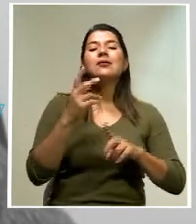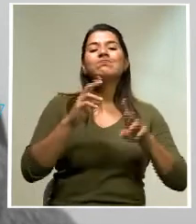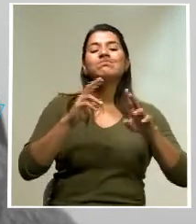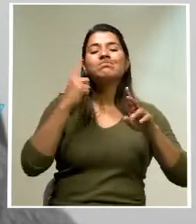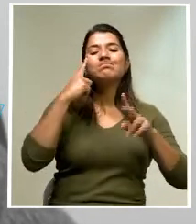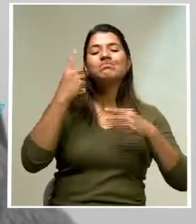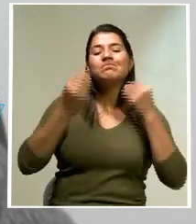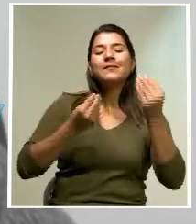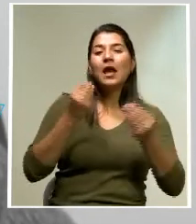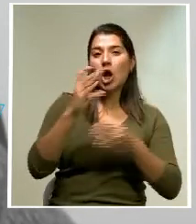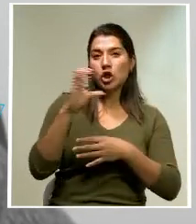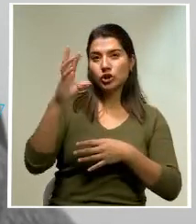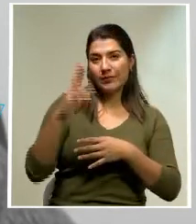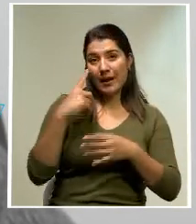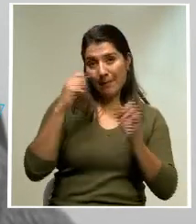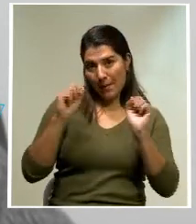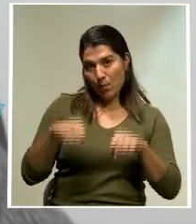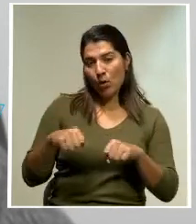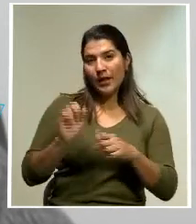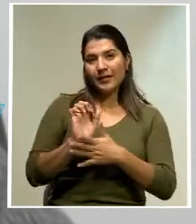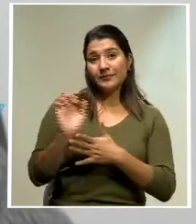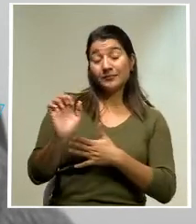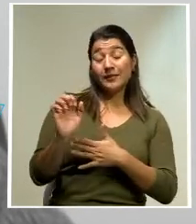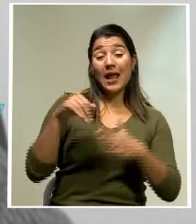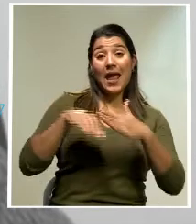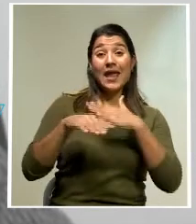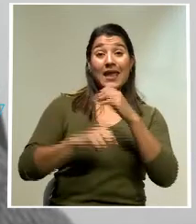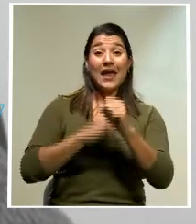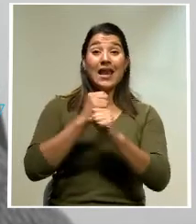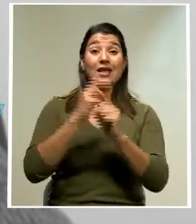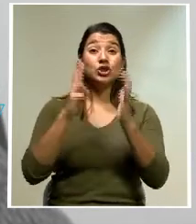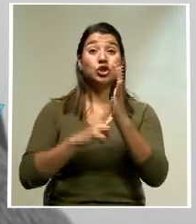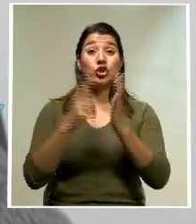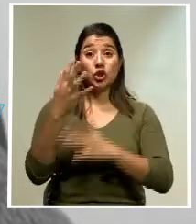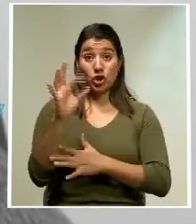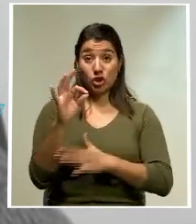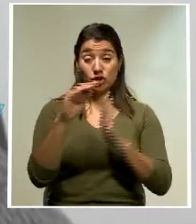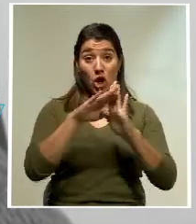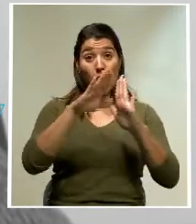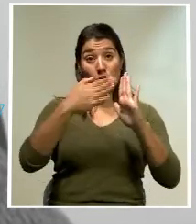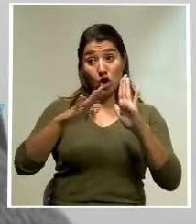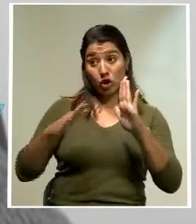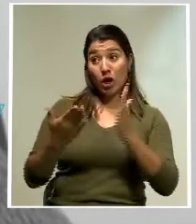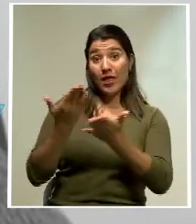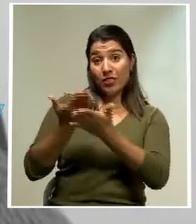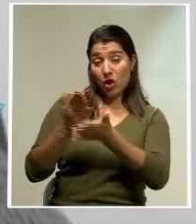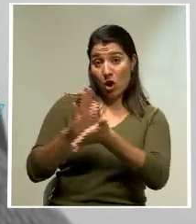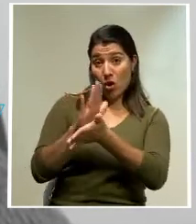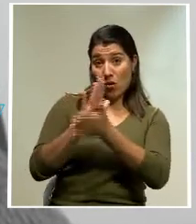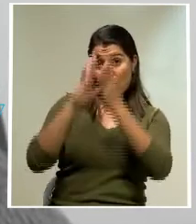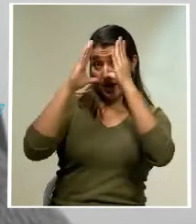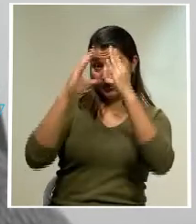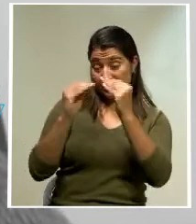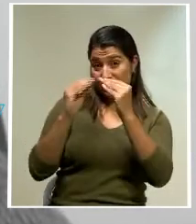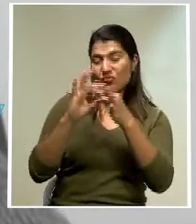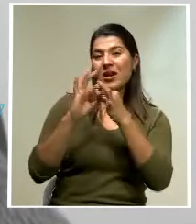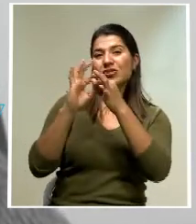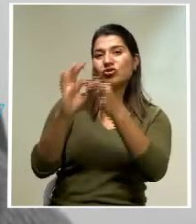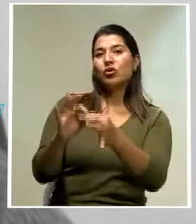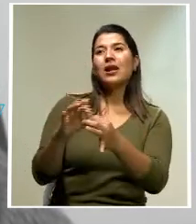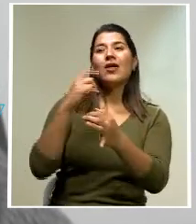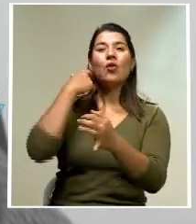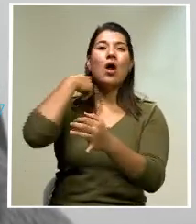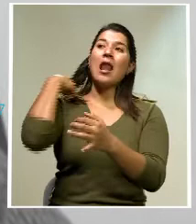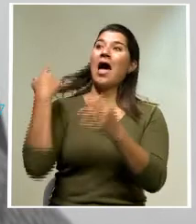recientemente, en el 2019, la Contraloría emitió un informe sobre lo que es la gobernanza de la inversión pública en Costa Rica